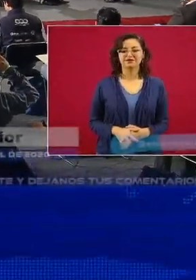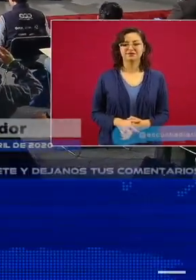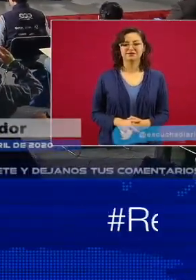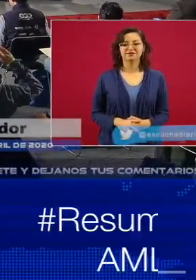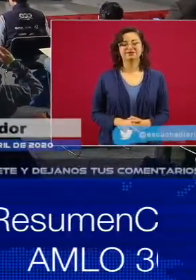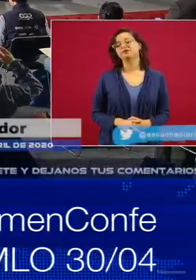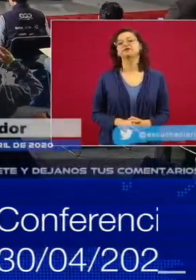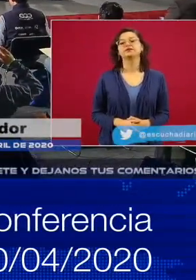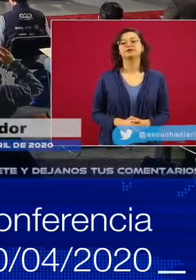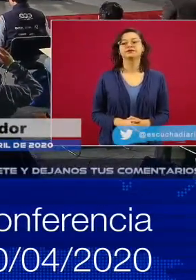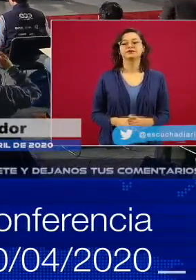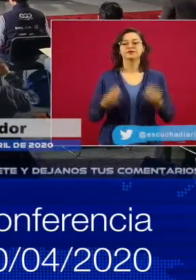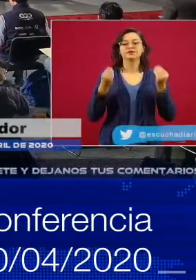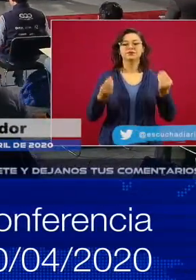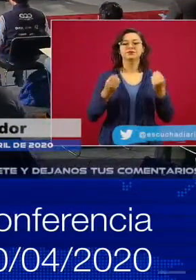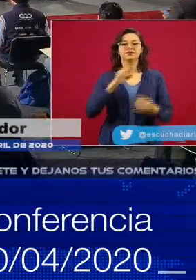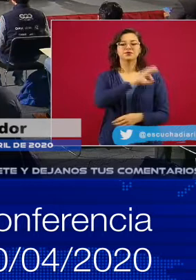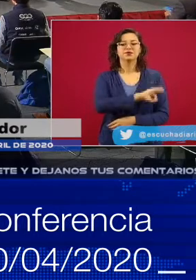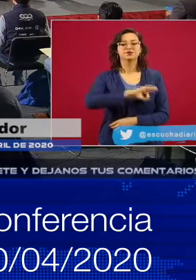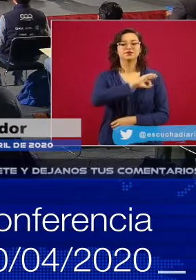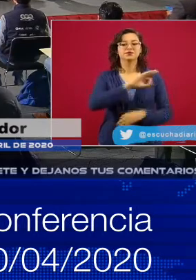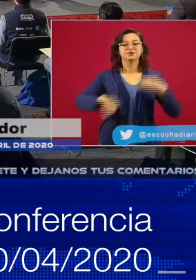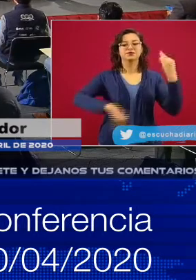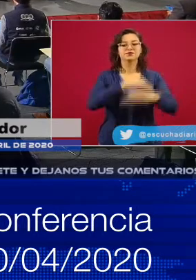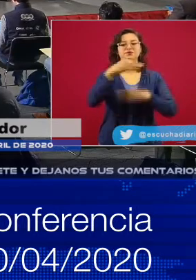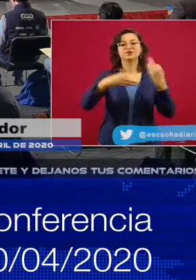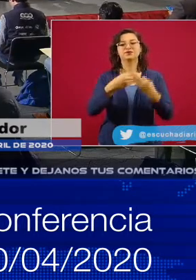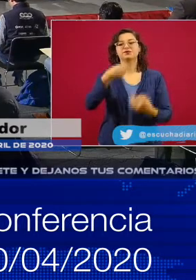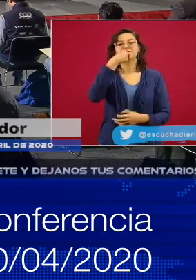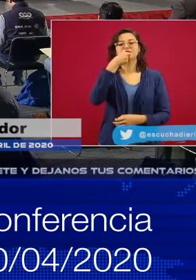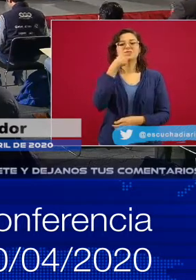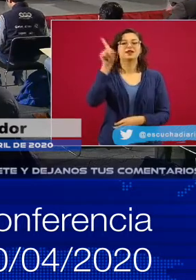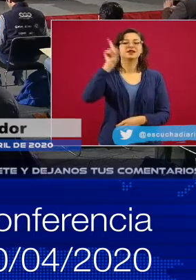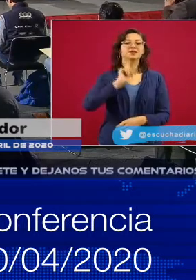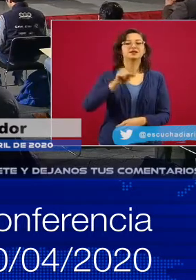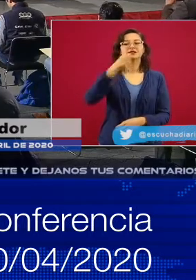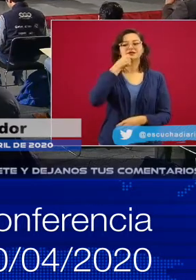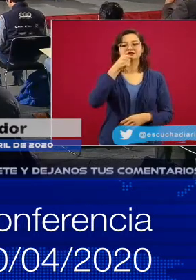Muchas felicidades a las niñas, a los niños de México.